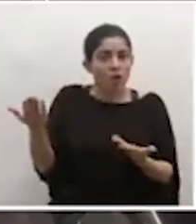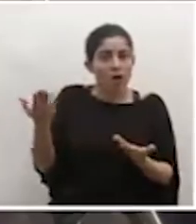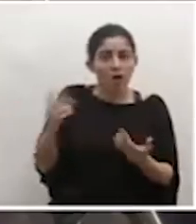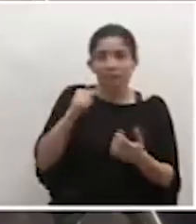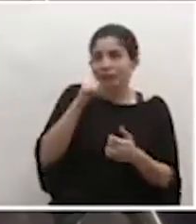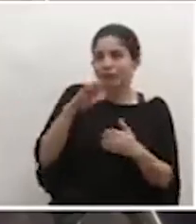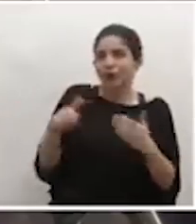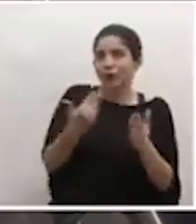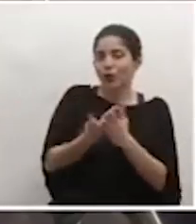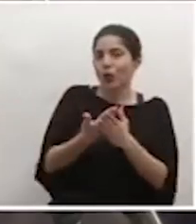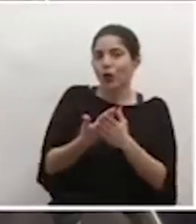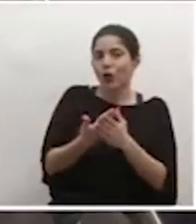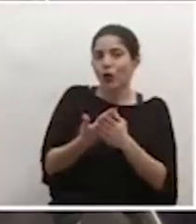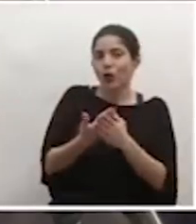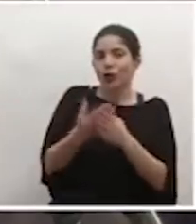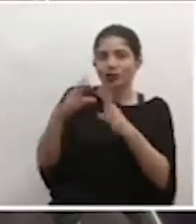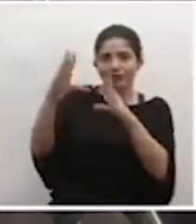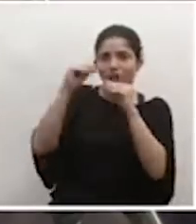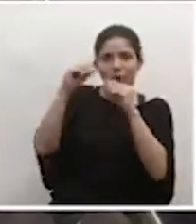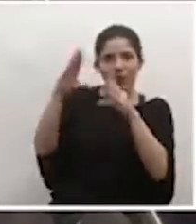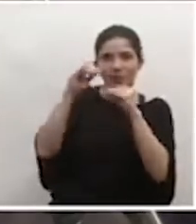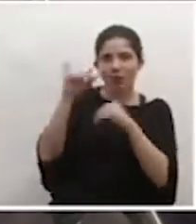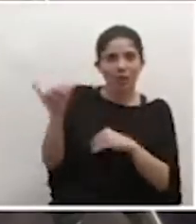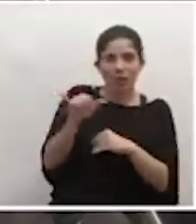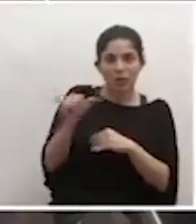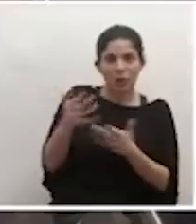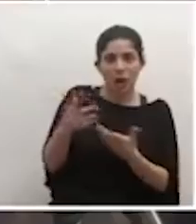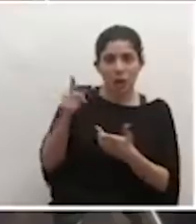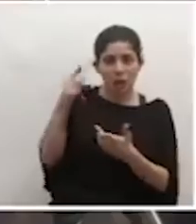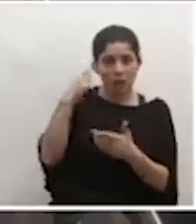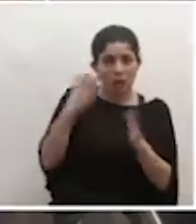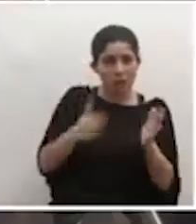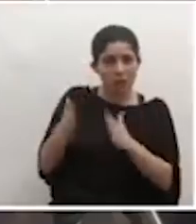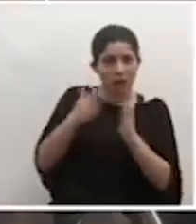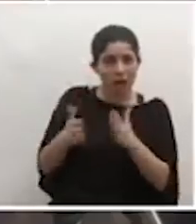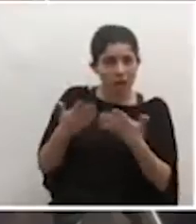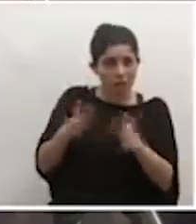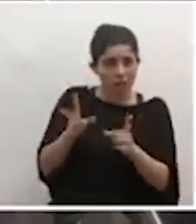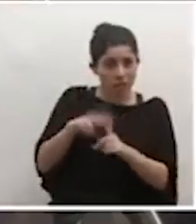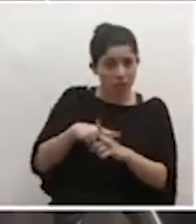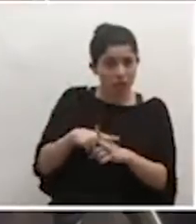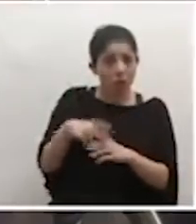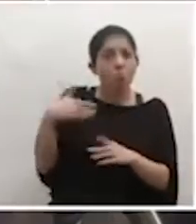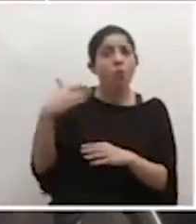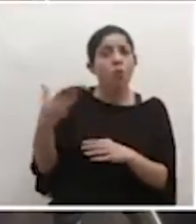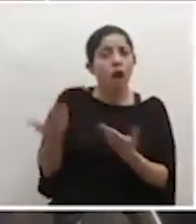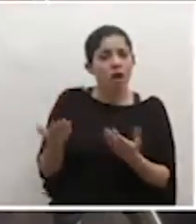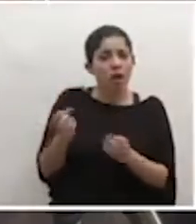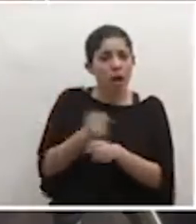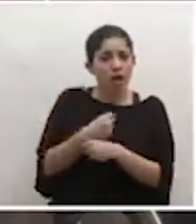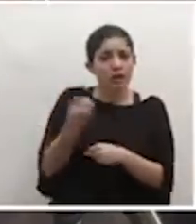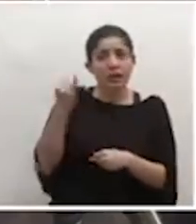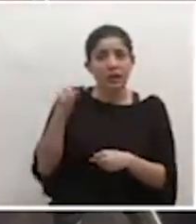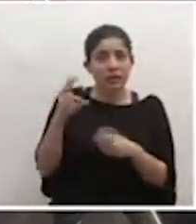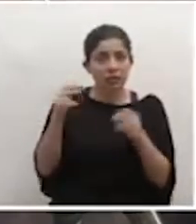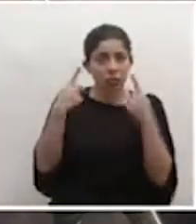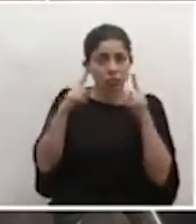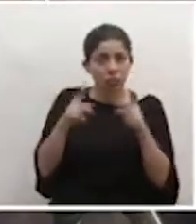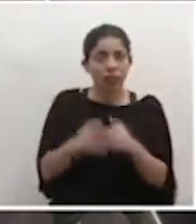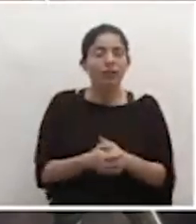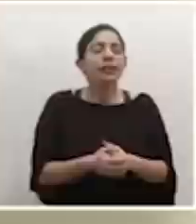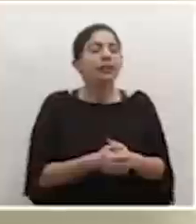recibimos y asimilamos la información de la misma manera. ¿Han pensado en eso? ¿Las están ejecutando? ¿Cuándo las pueden ejecutar en caso de que no sea así?